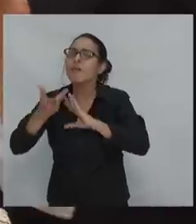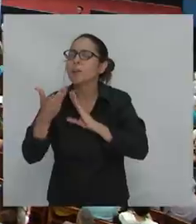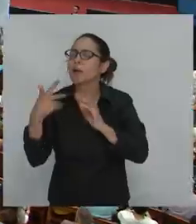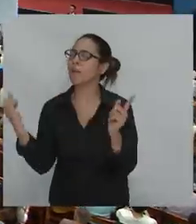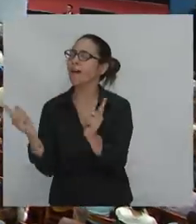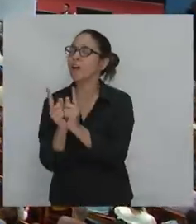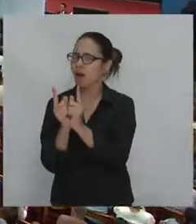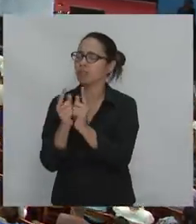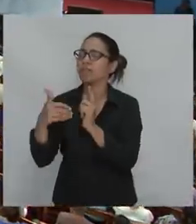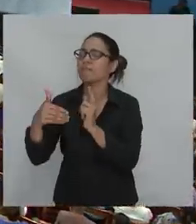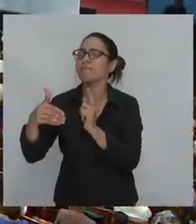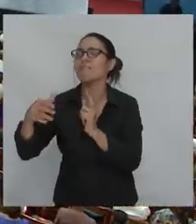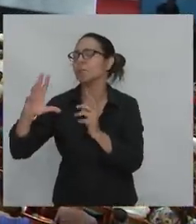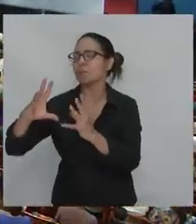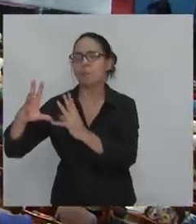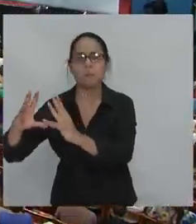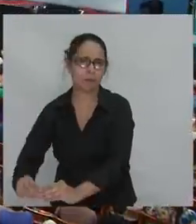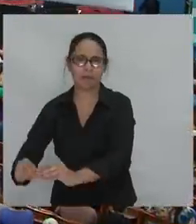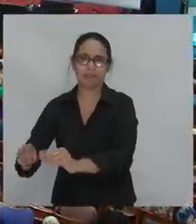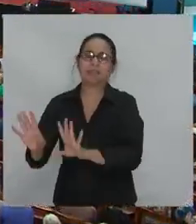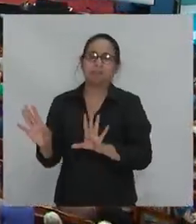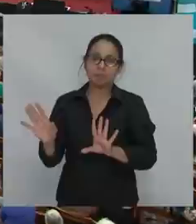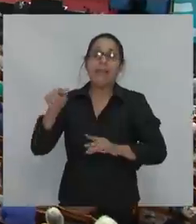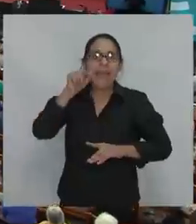Y ahí es donde nos toca a nosotros